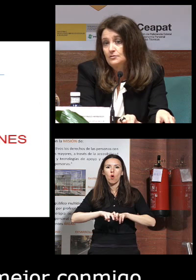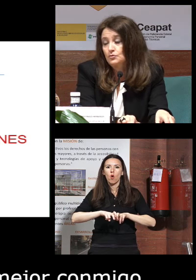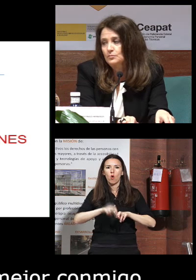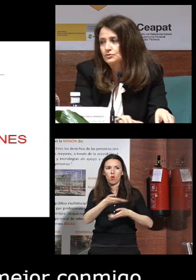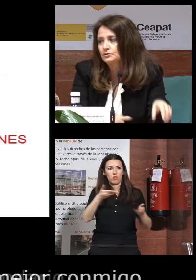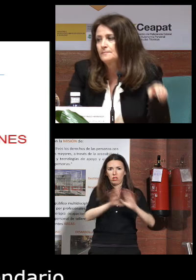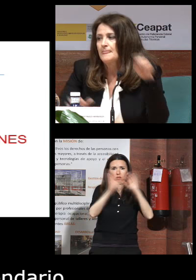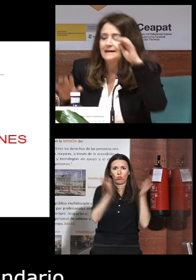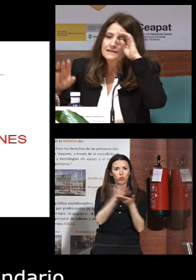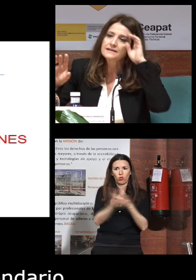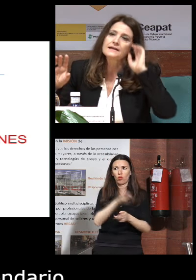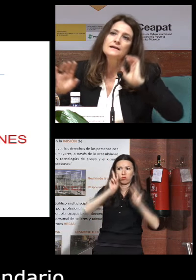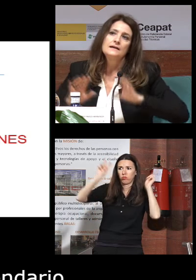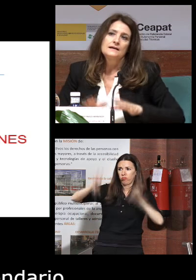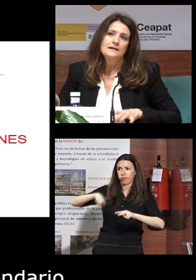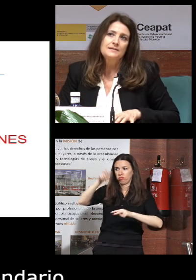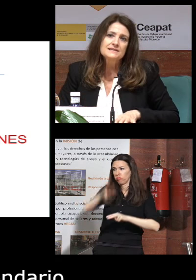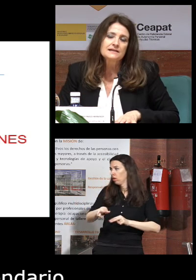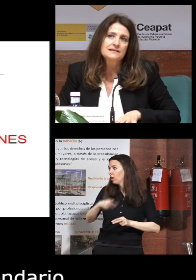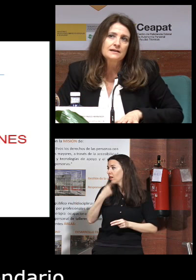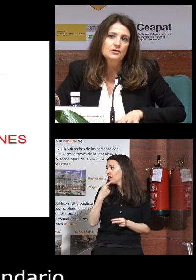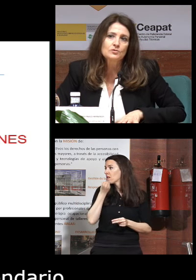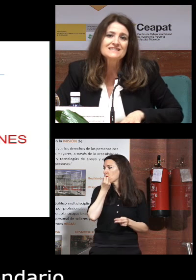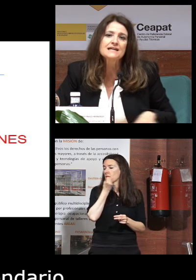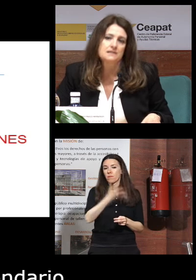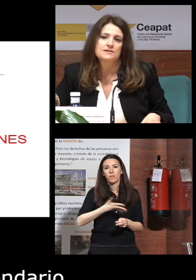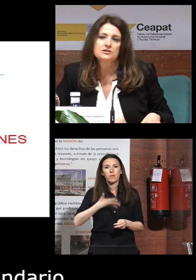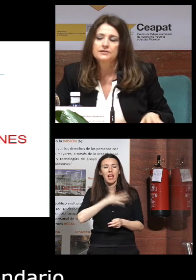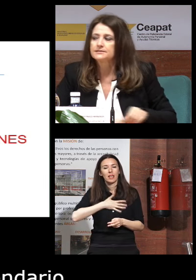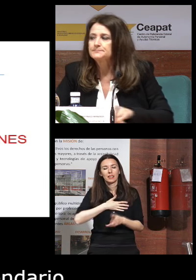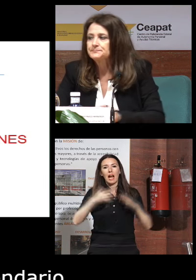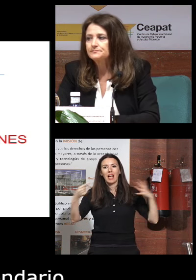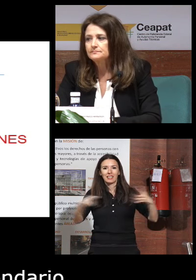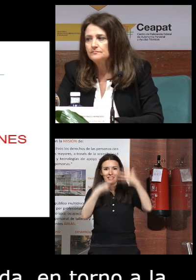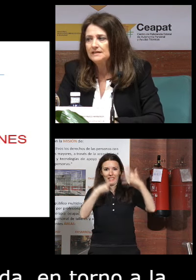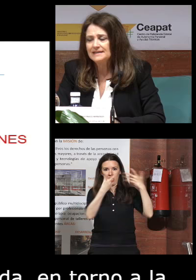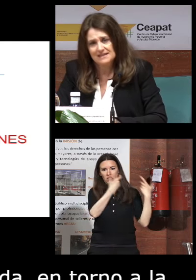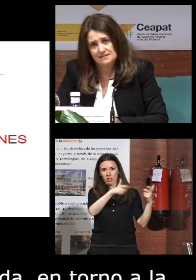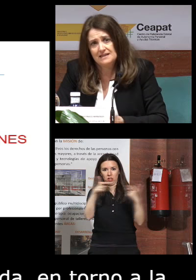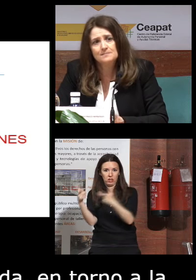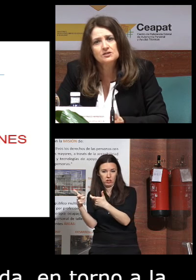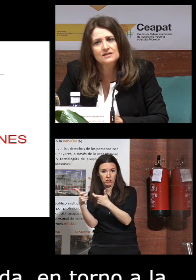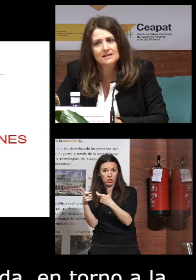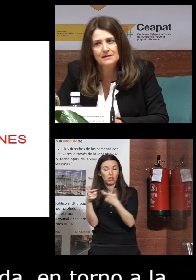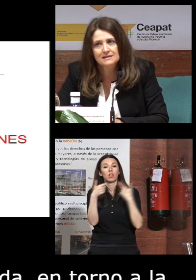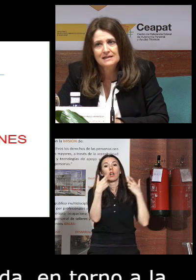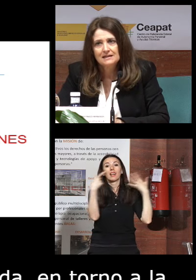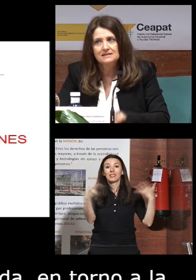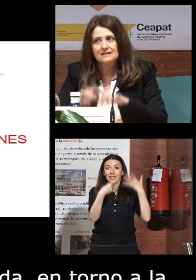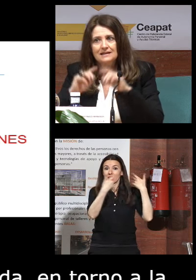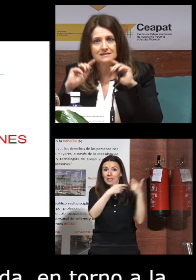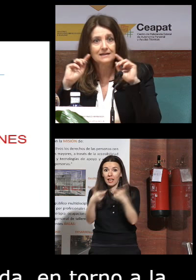en todo el mundo que dice que el bienestar tiene como seis dimensiones y esas seis dimensiones además